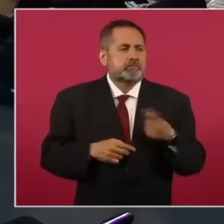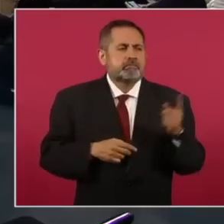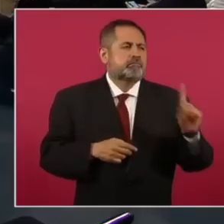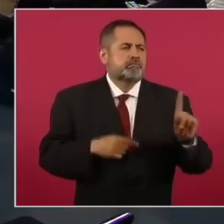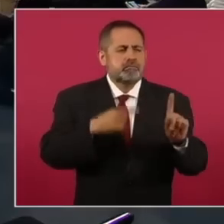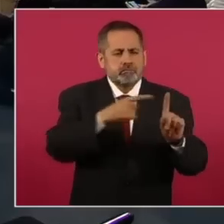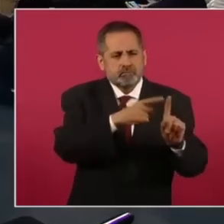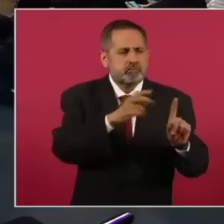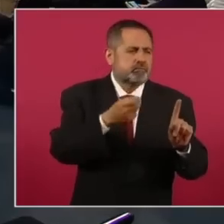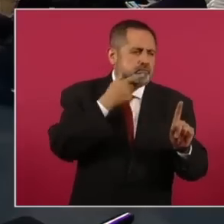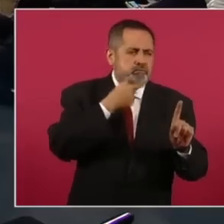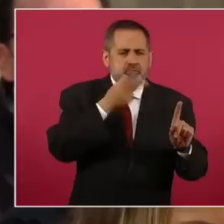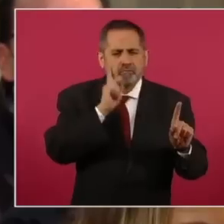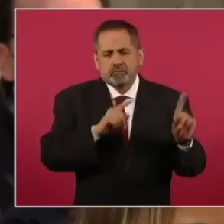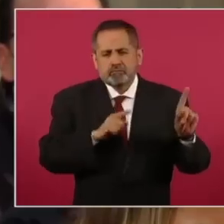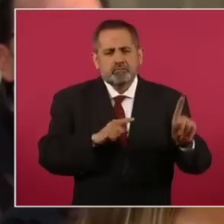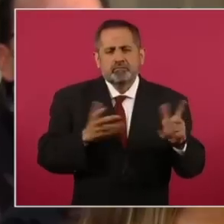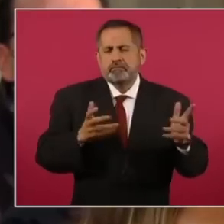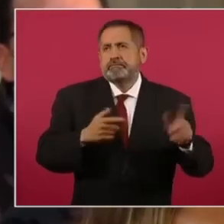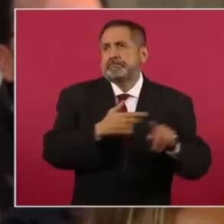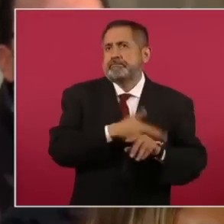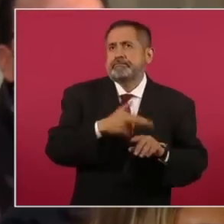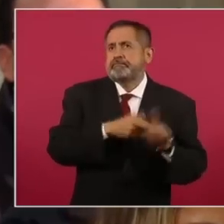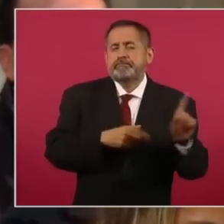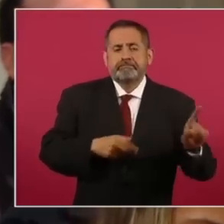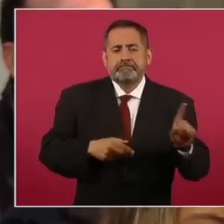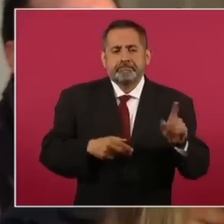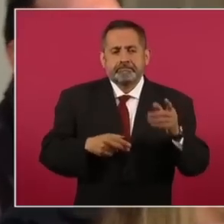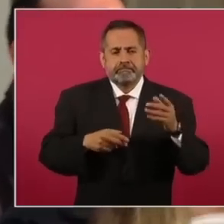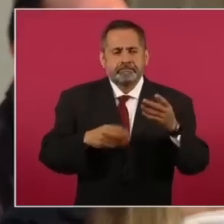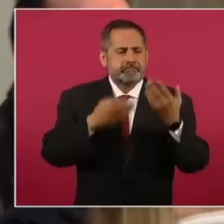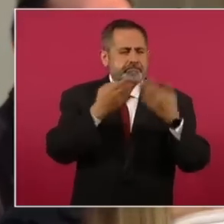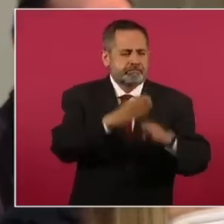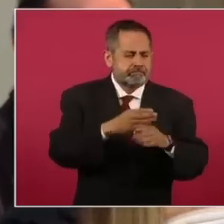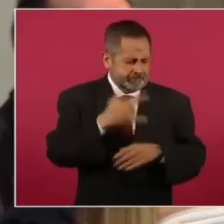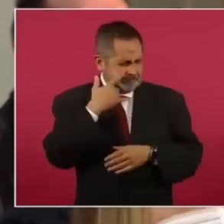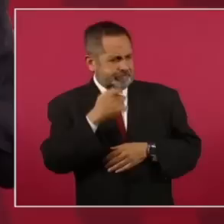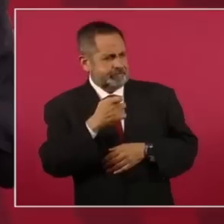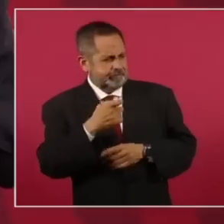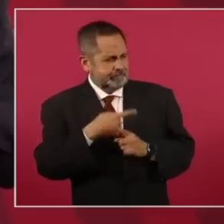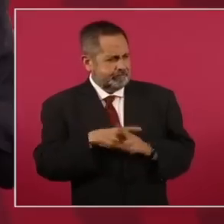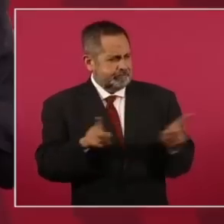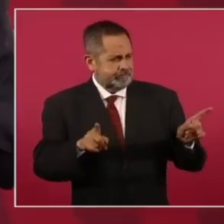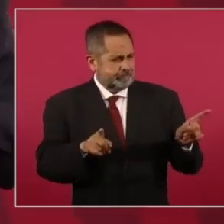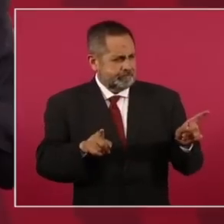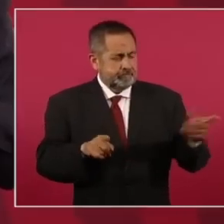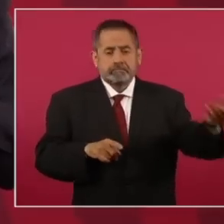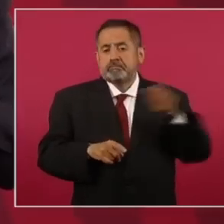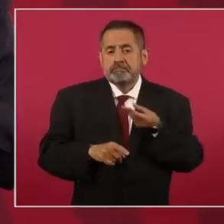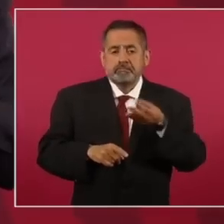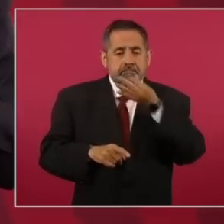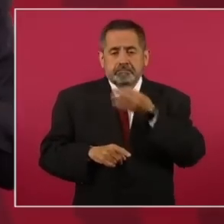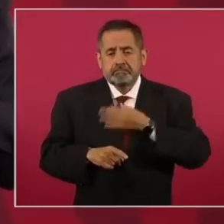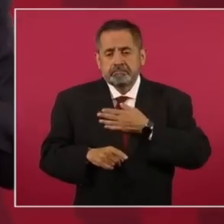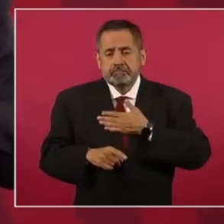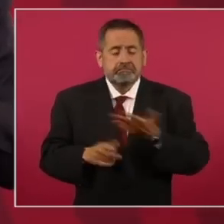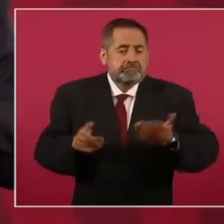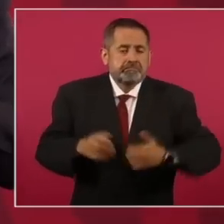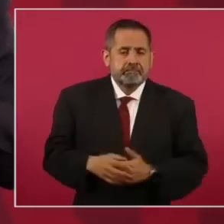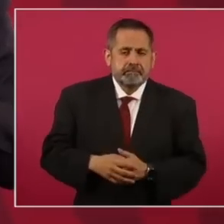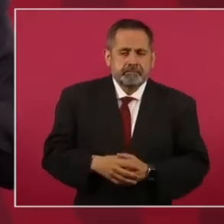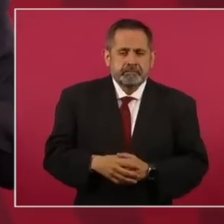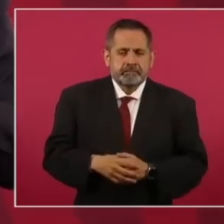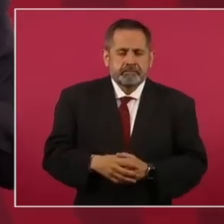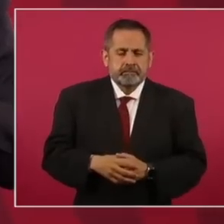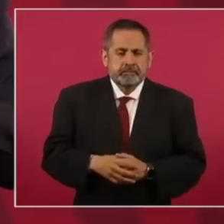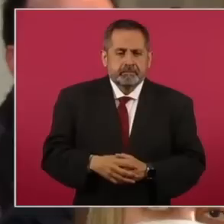una de ellas hace una operación inusual, lo reporta. Y en su